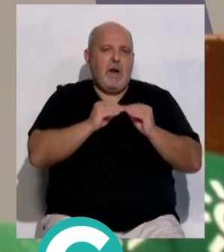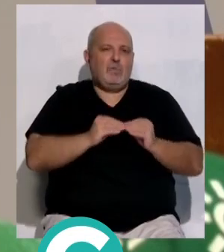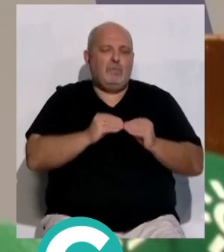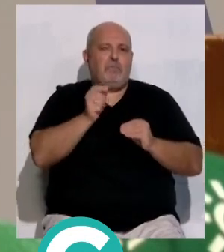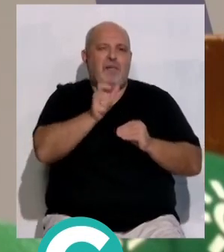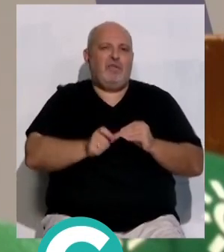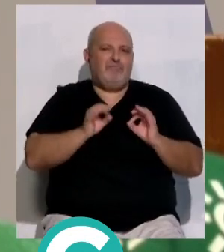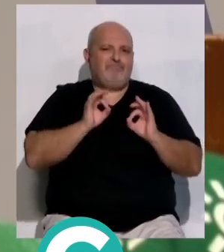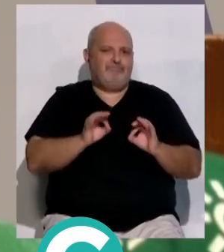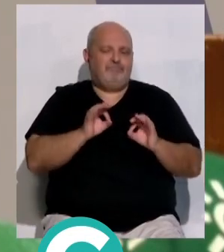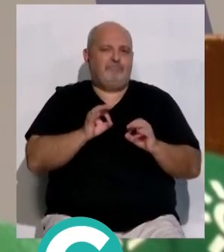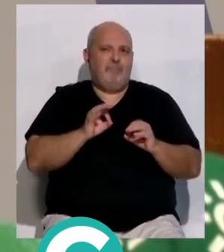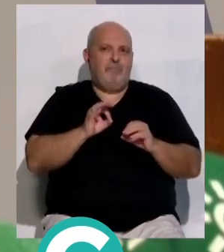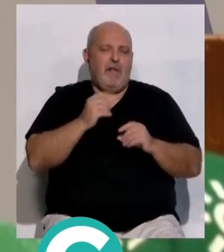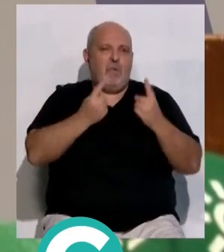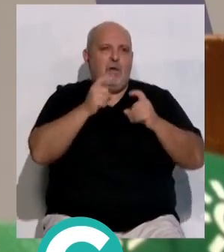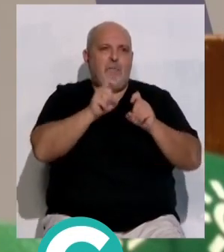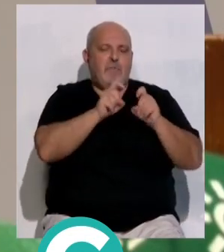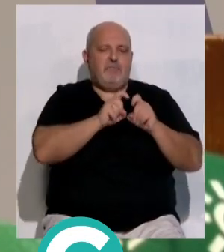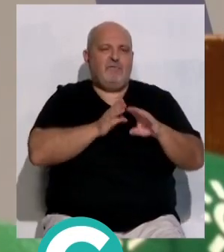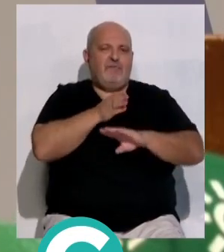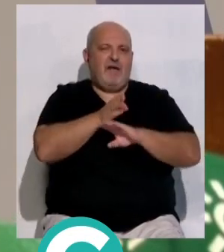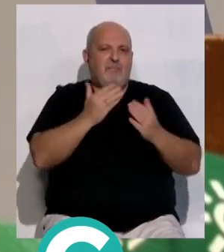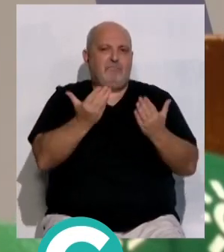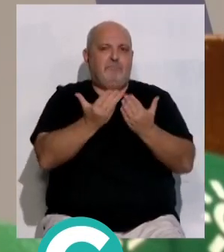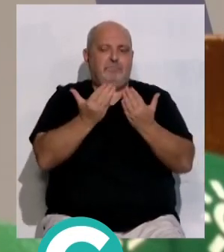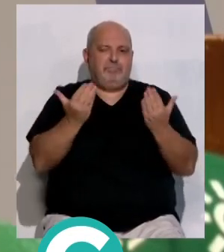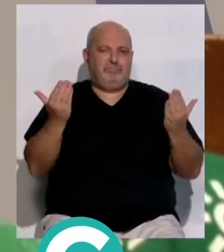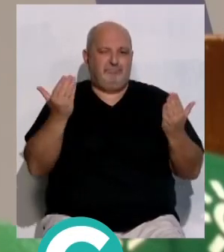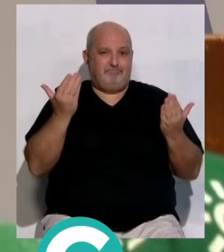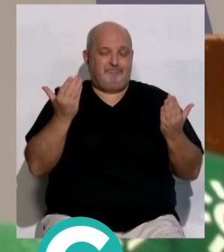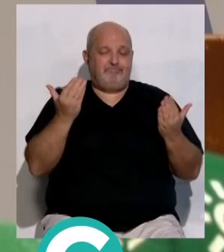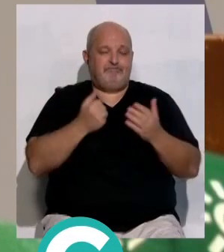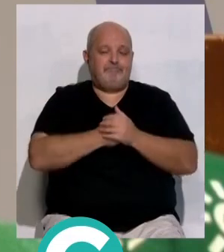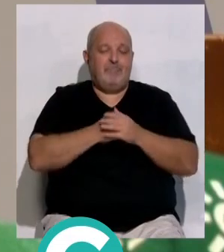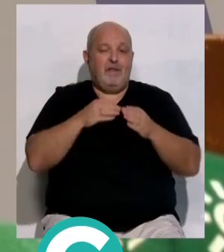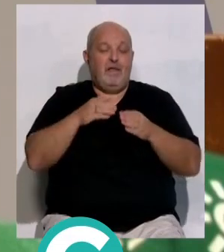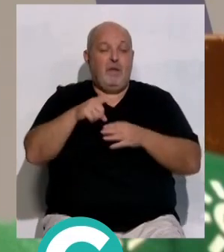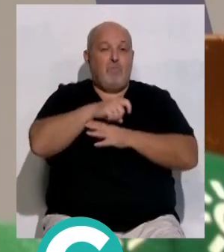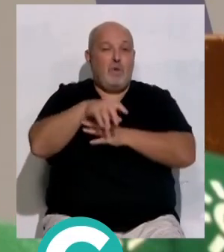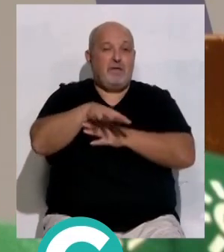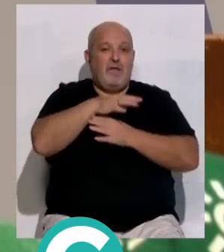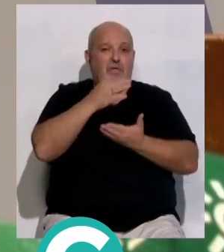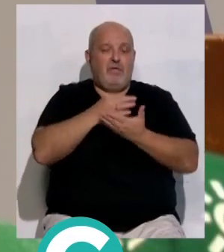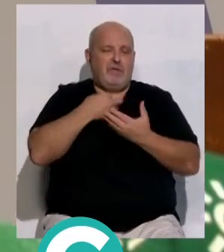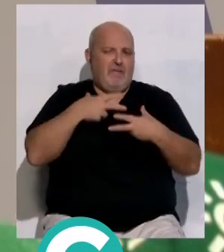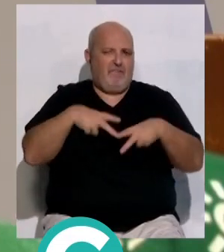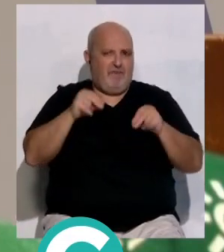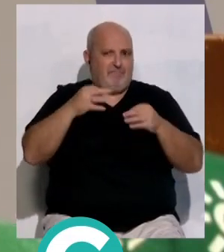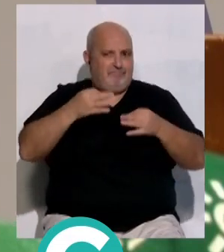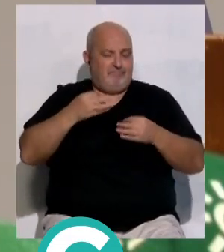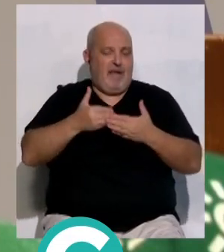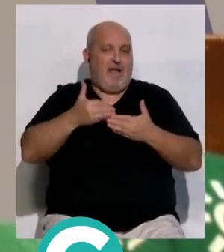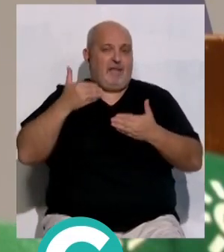los precios de tal manera que haya empresas que ganan el concurso. O sea, que nosotros, lo del muelle ciudad, ya podíamos haber tenido, pero